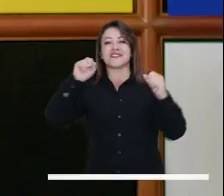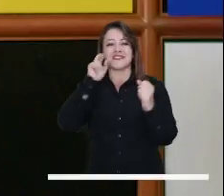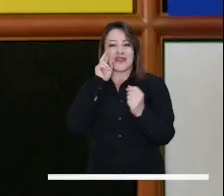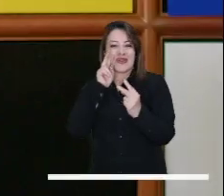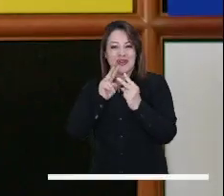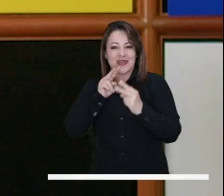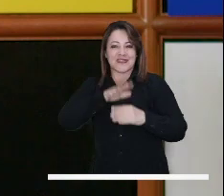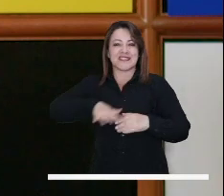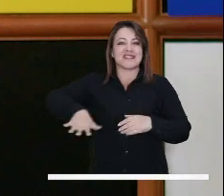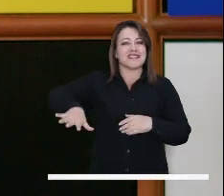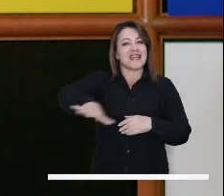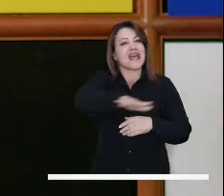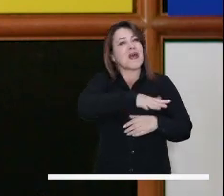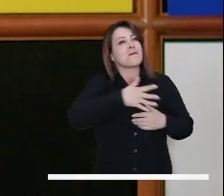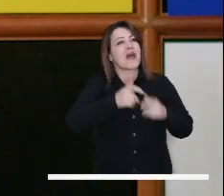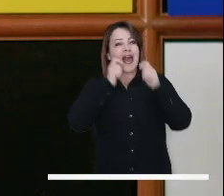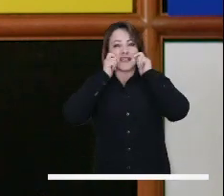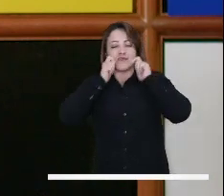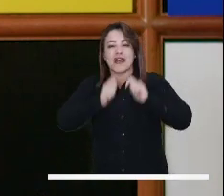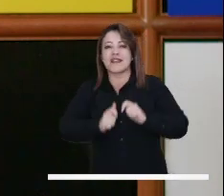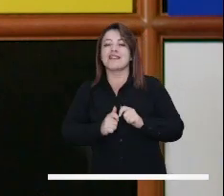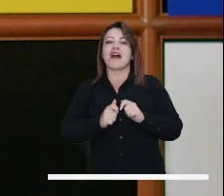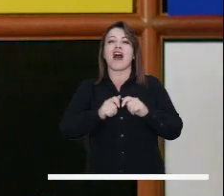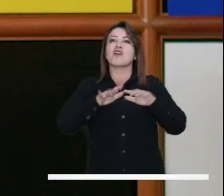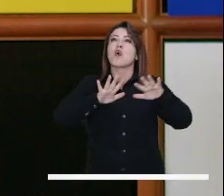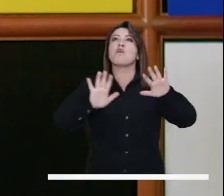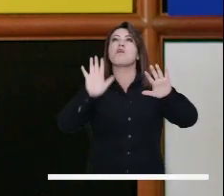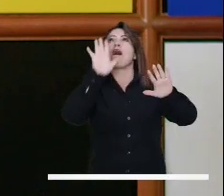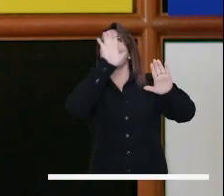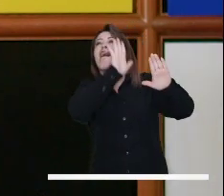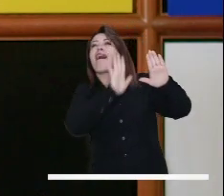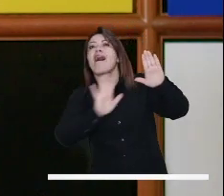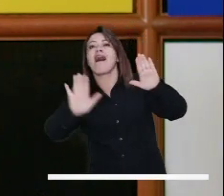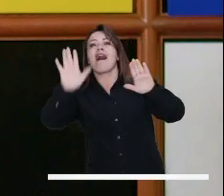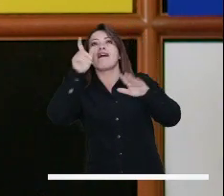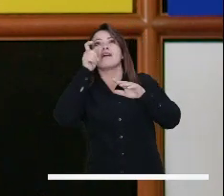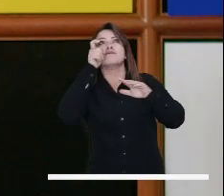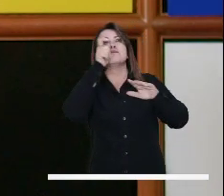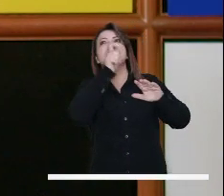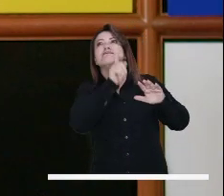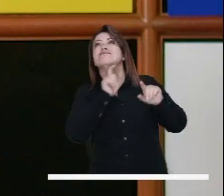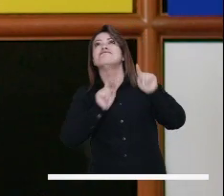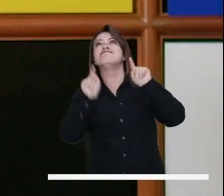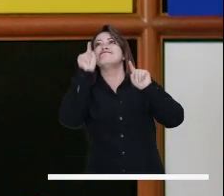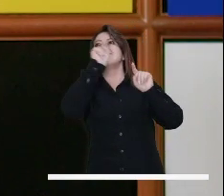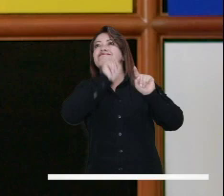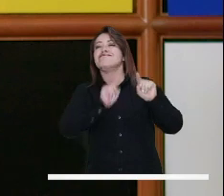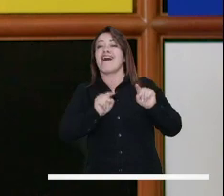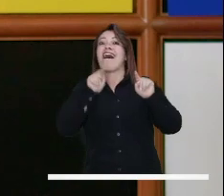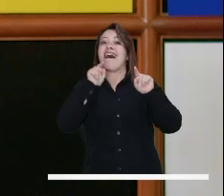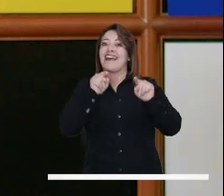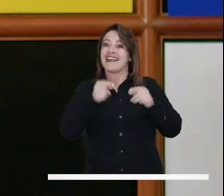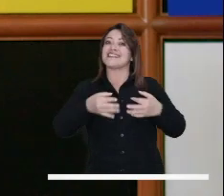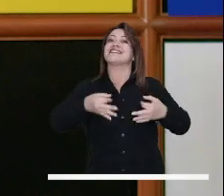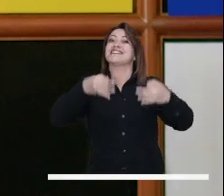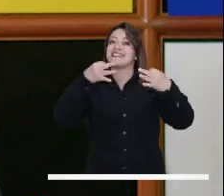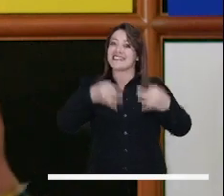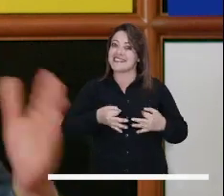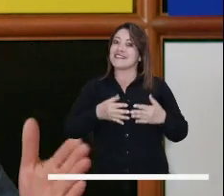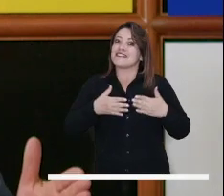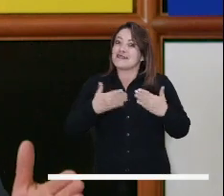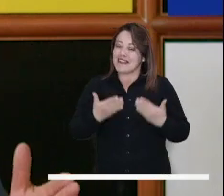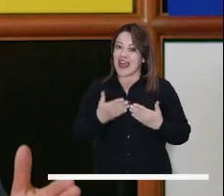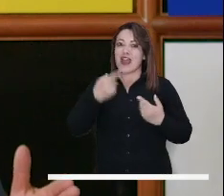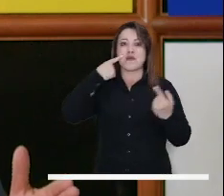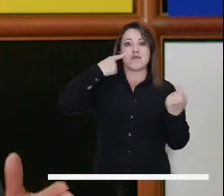y han sido caminantes de la humanidad. Y creo yo que eso debe implementarse